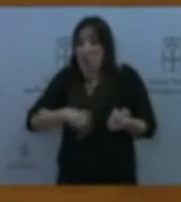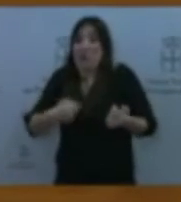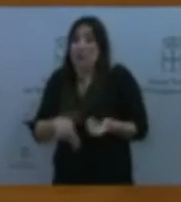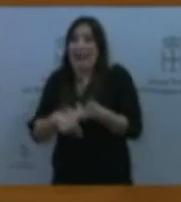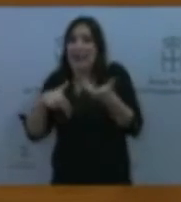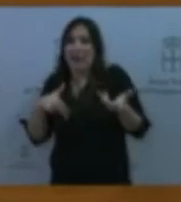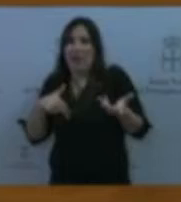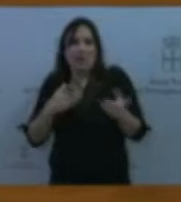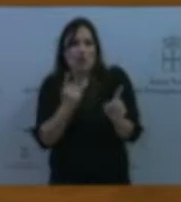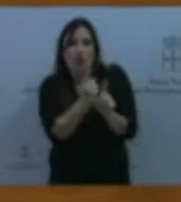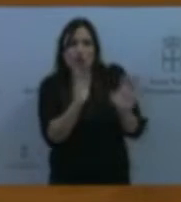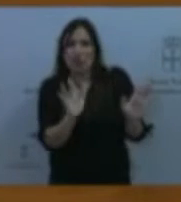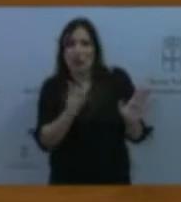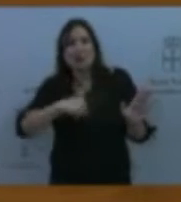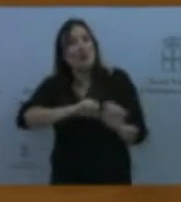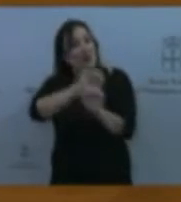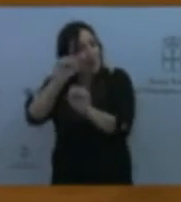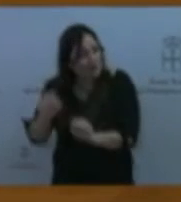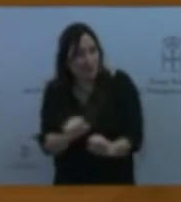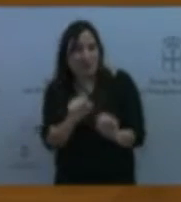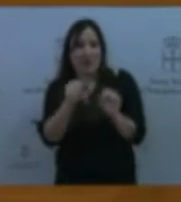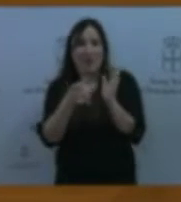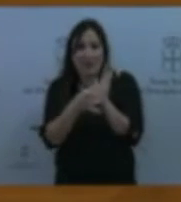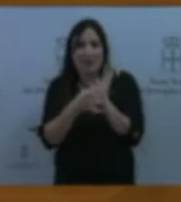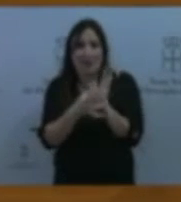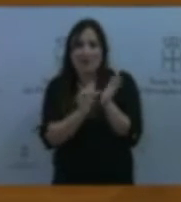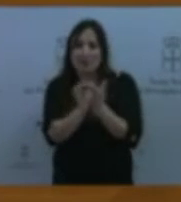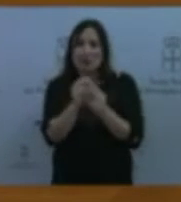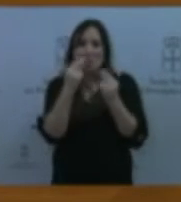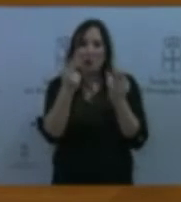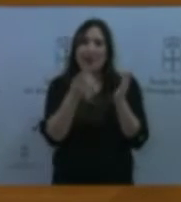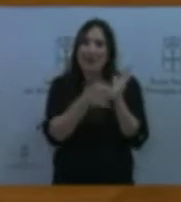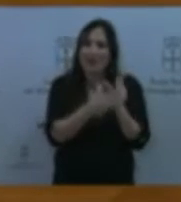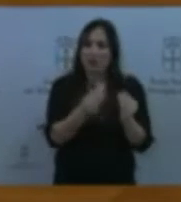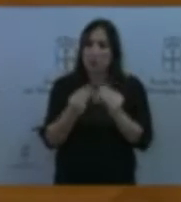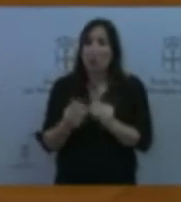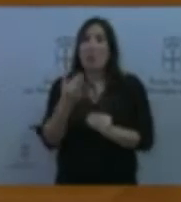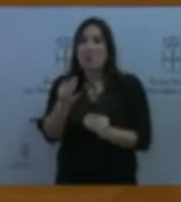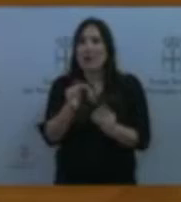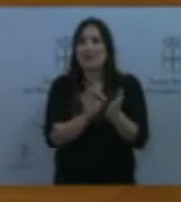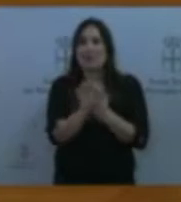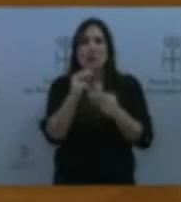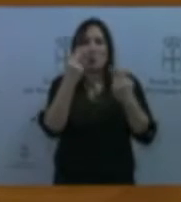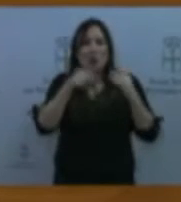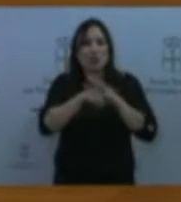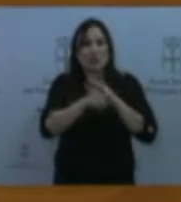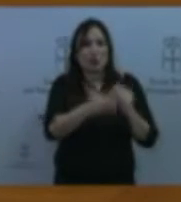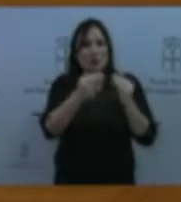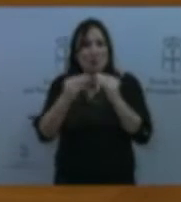la calidad de los servicios públicos, defendemos la gestión de los servicios públicos desde lo público y defendemos también